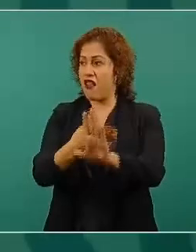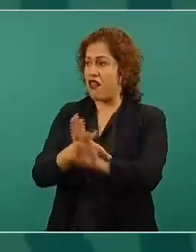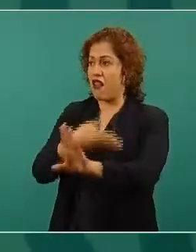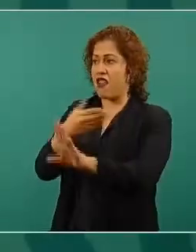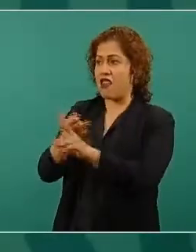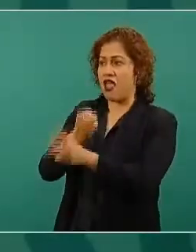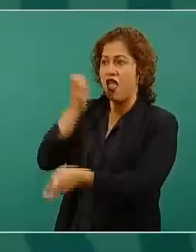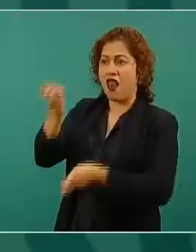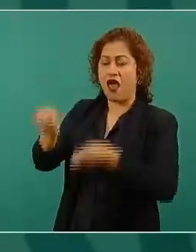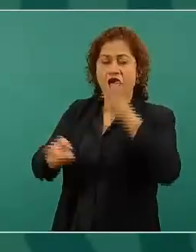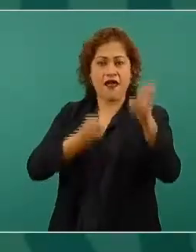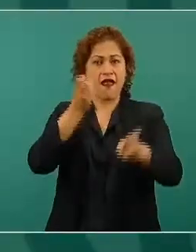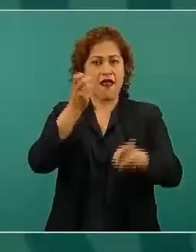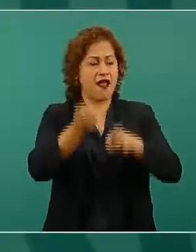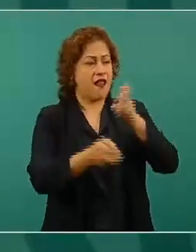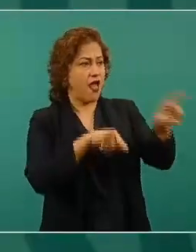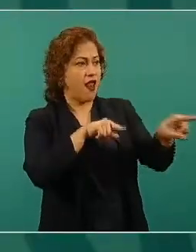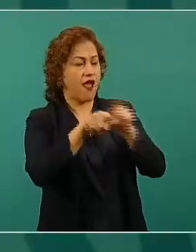agredían